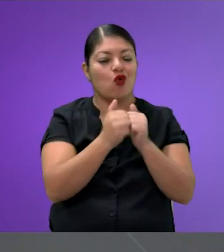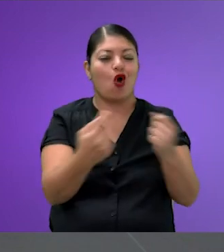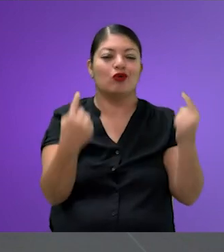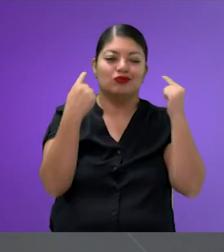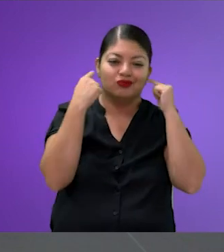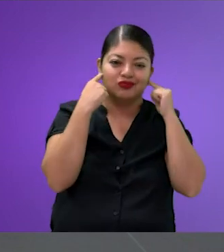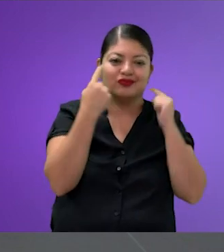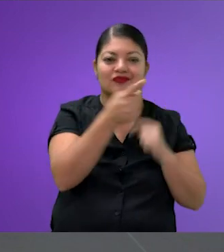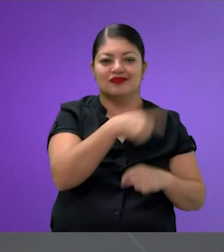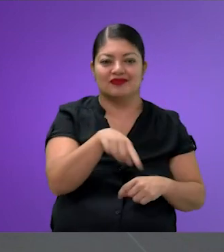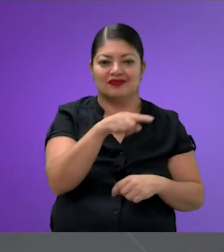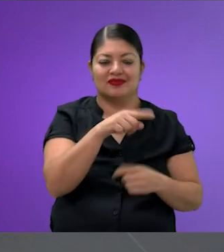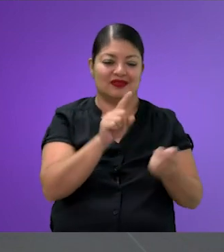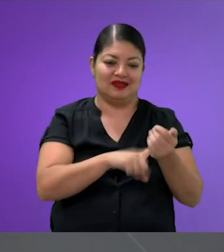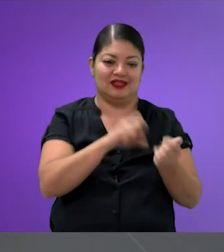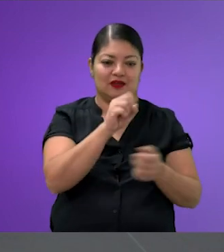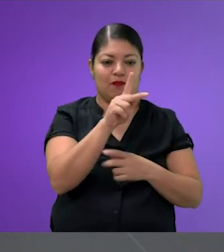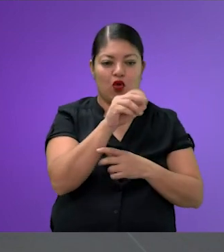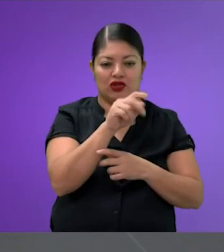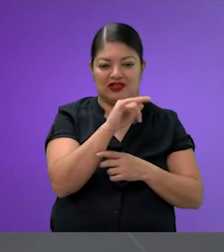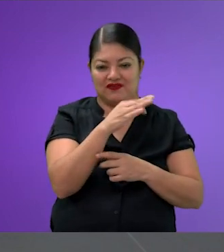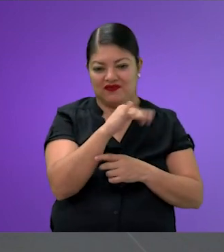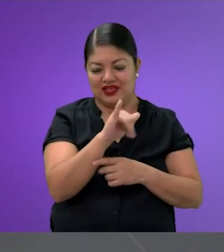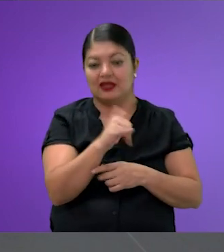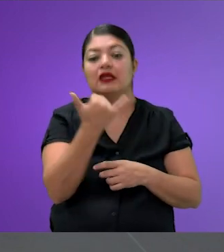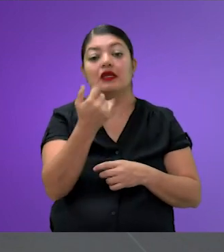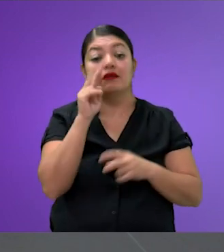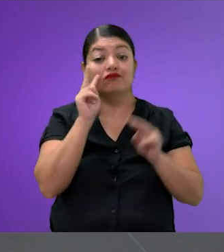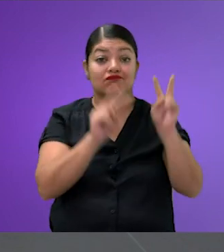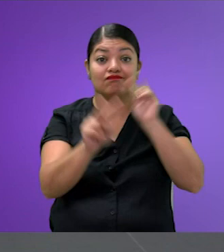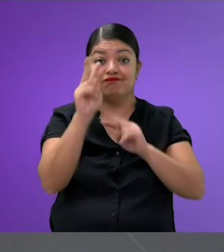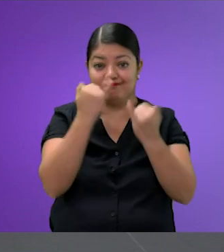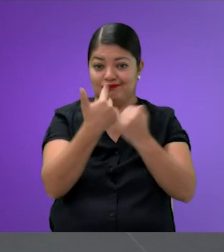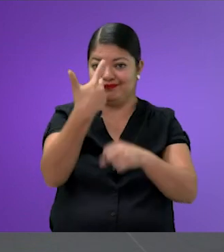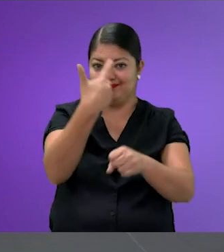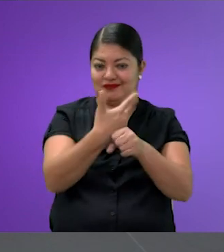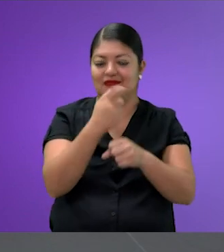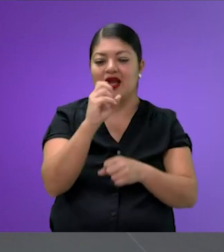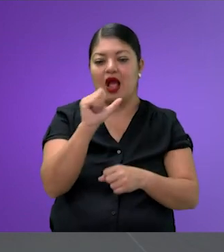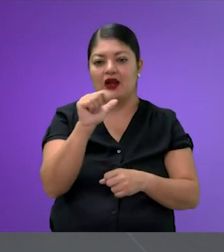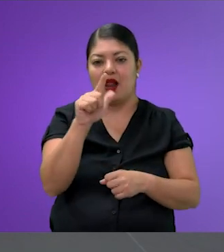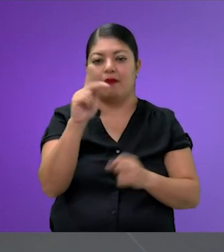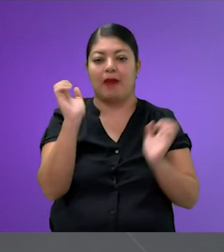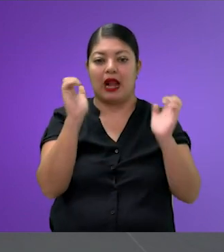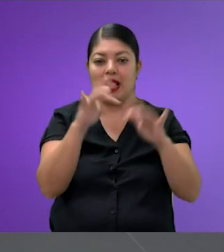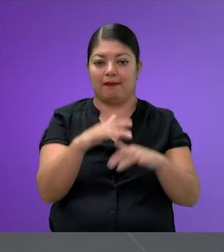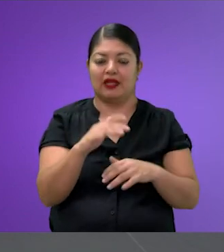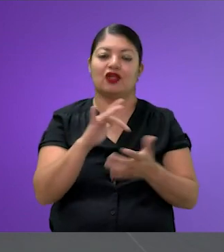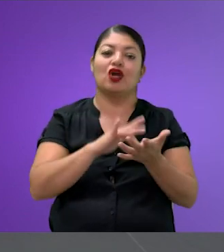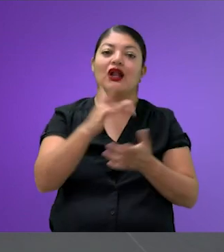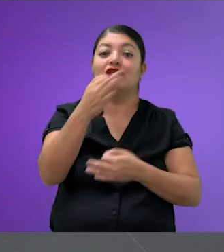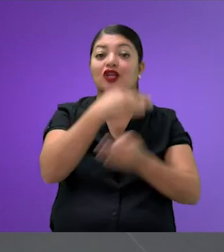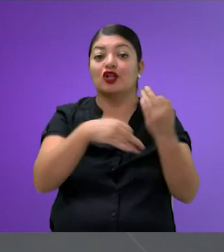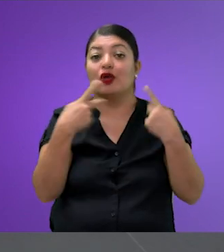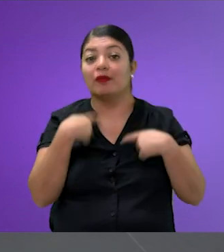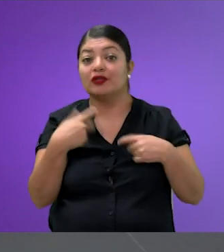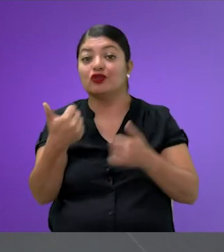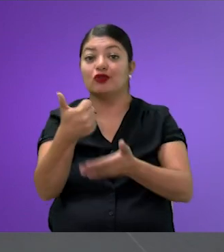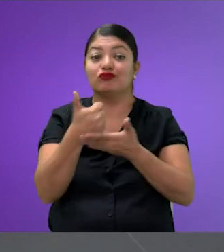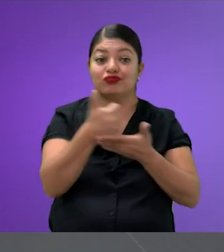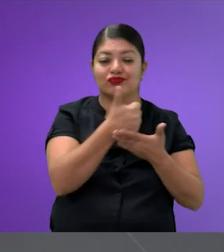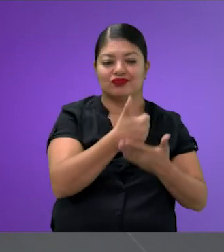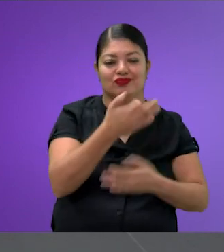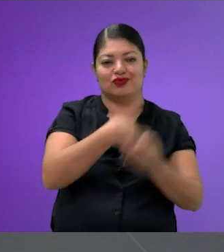Spotify y también a través de sus ojos, porque recordarles otra vez que estamos en las cámaras del Canal Parlamento aquí en el set, gracias a la producción y a quienes nos